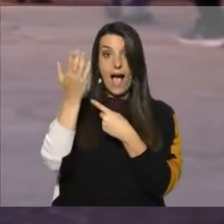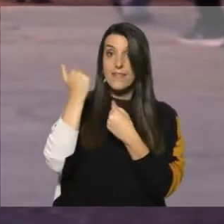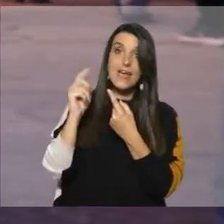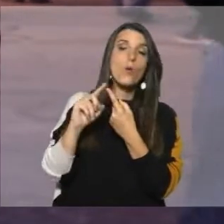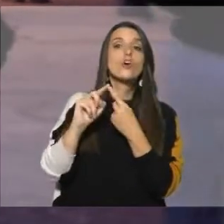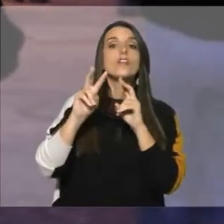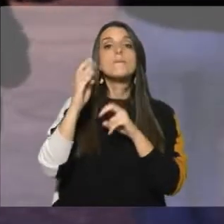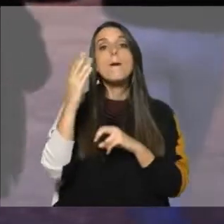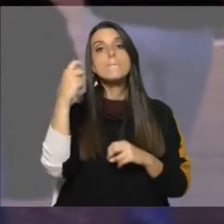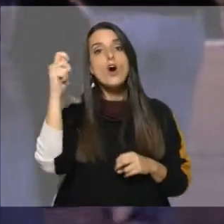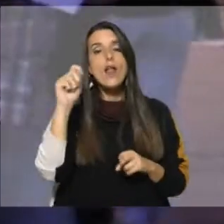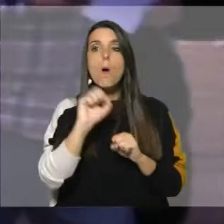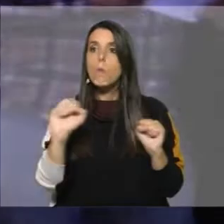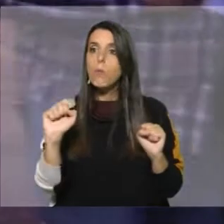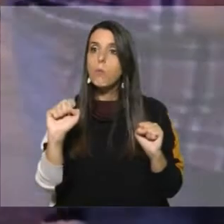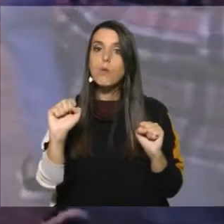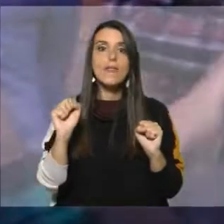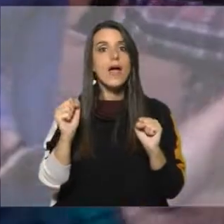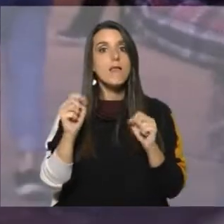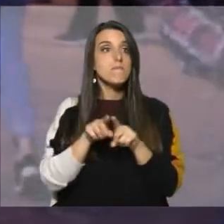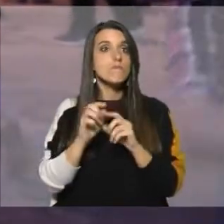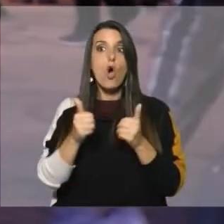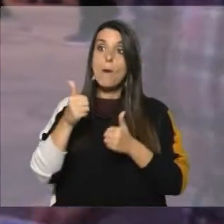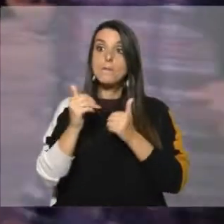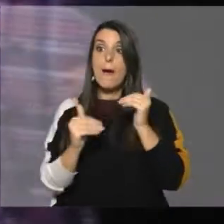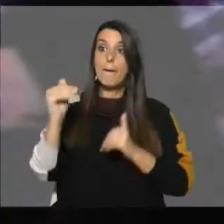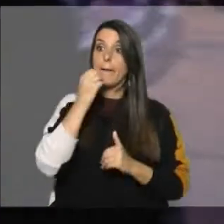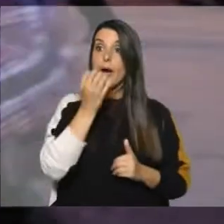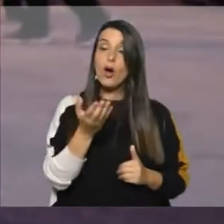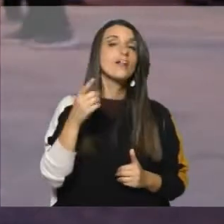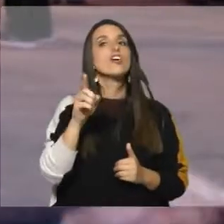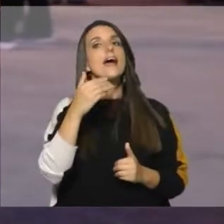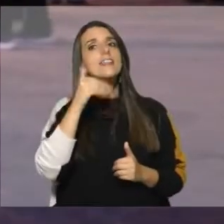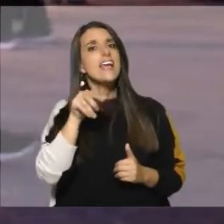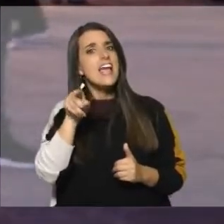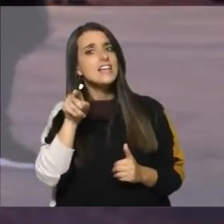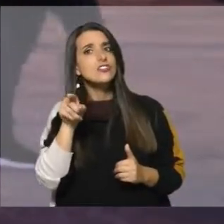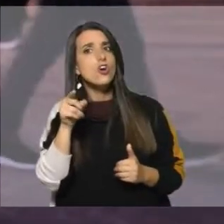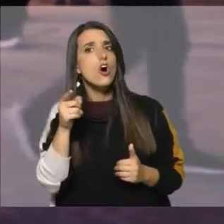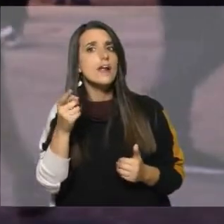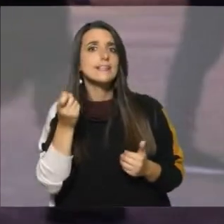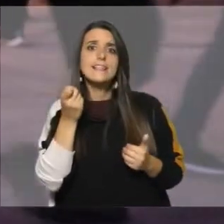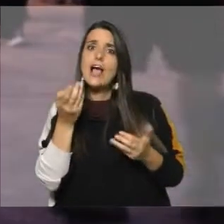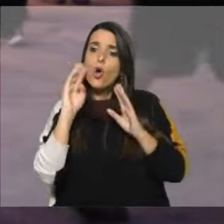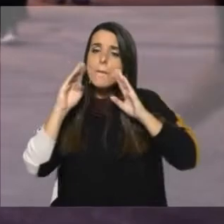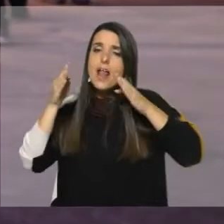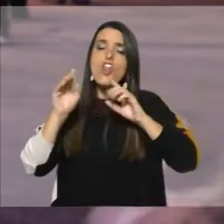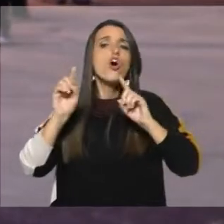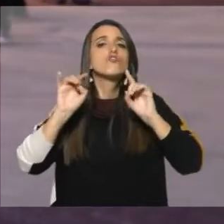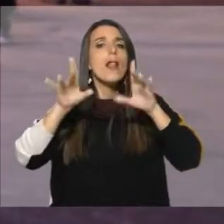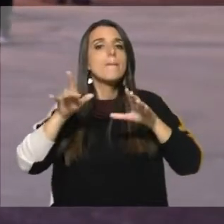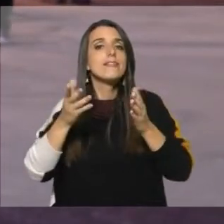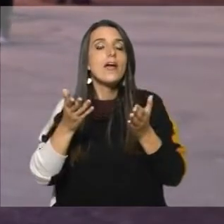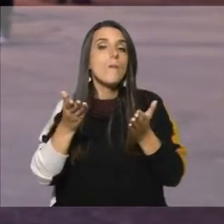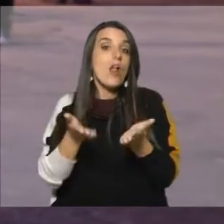tema del PORGAN, pudieran igualar la mejor oferta de todo este proceso y entendemos que eso debería de ser algo atendido, no solamente por la